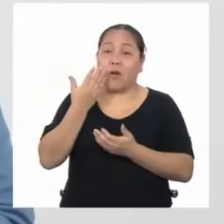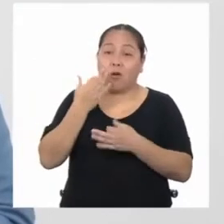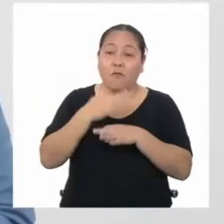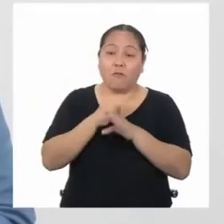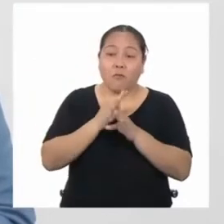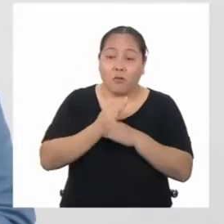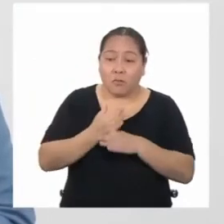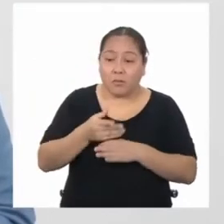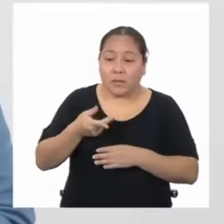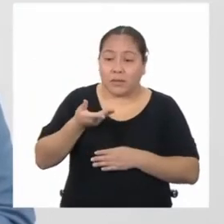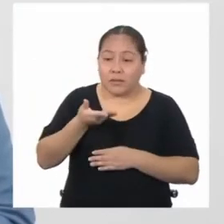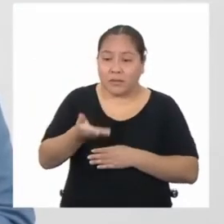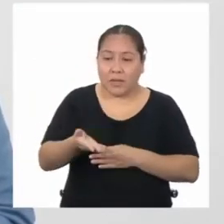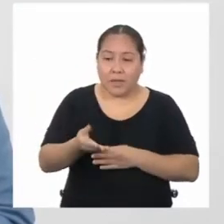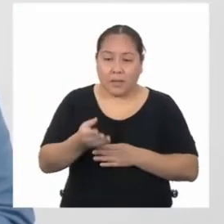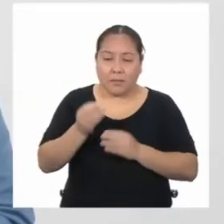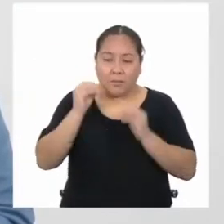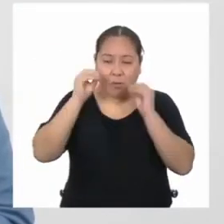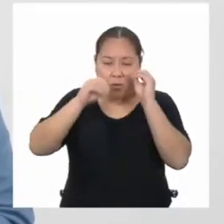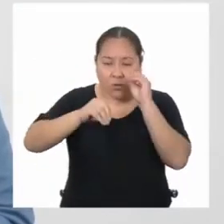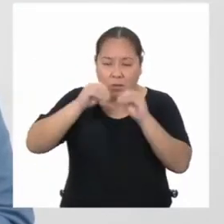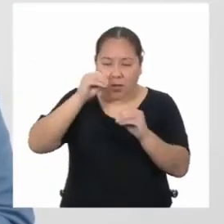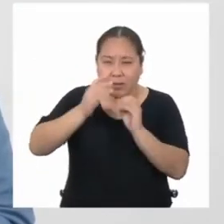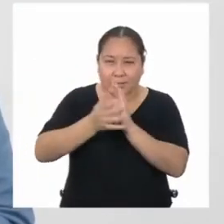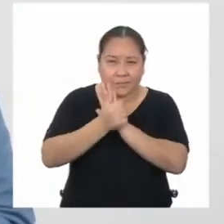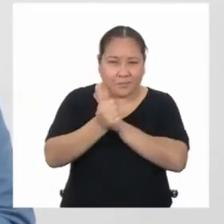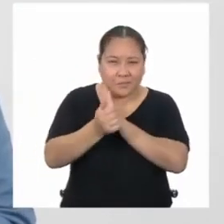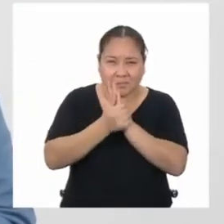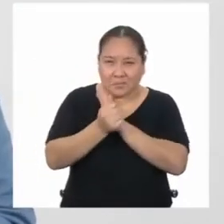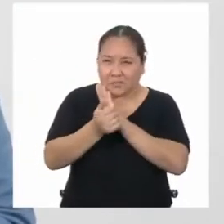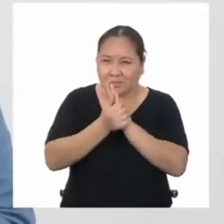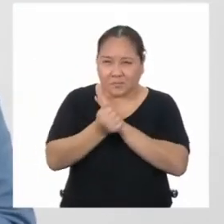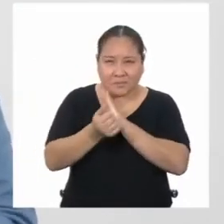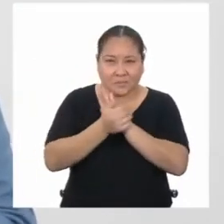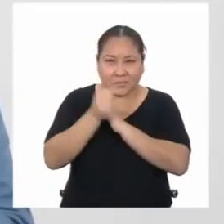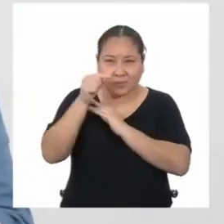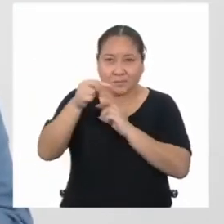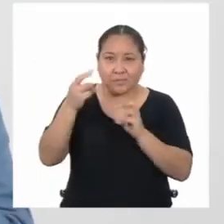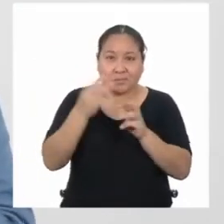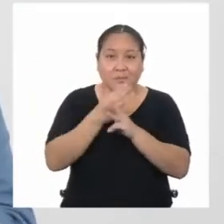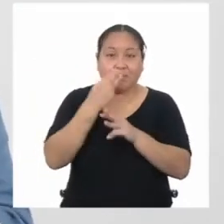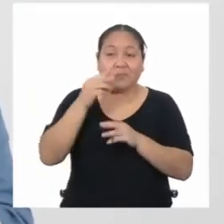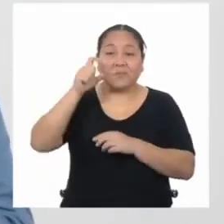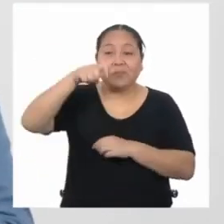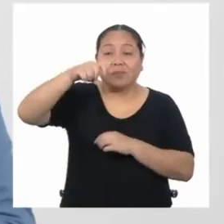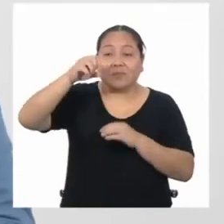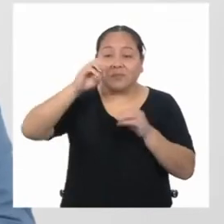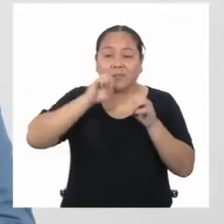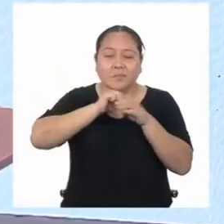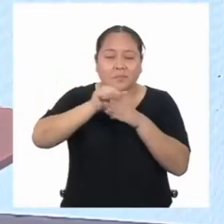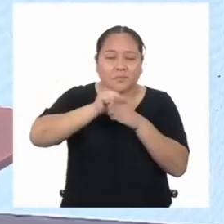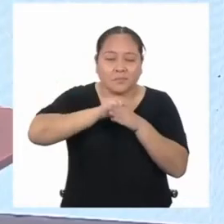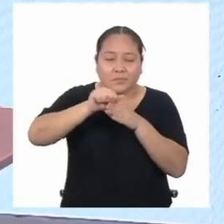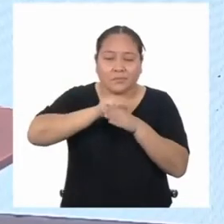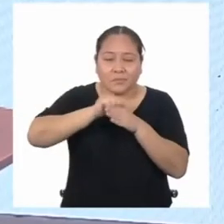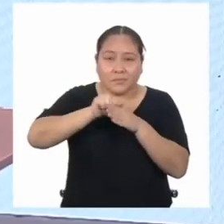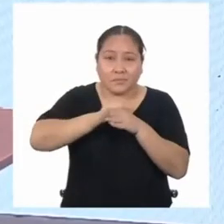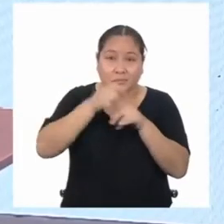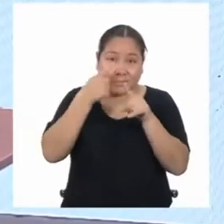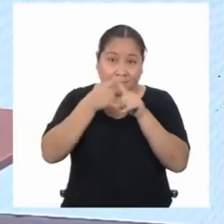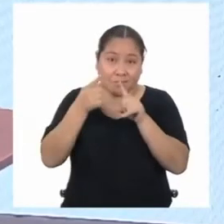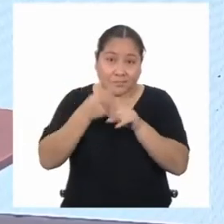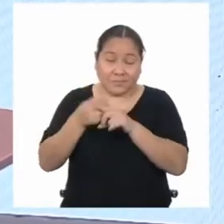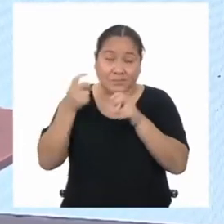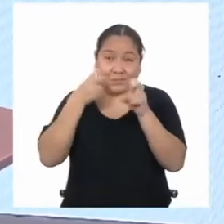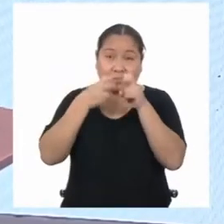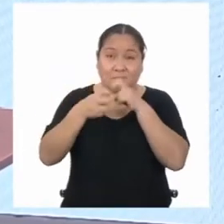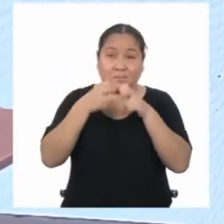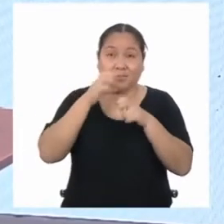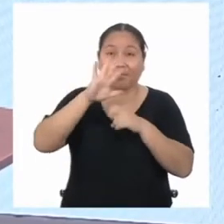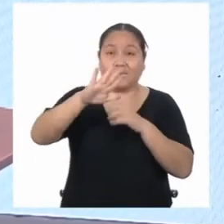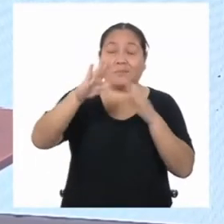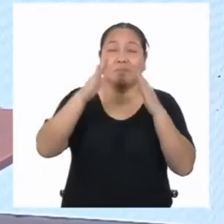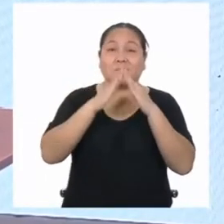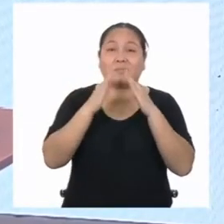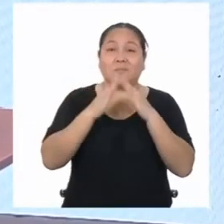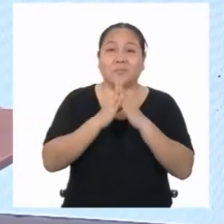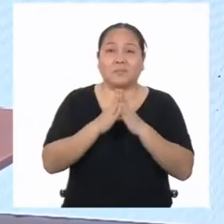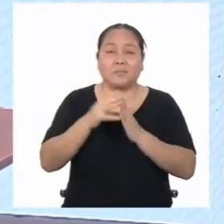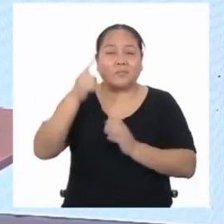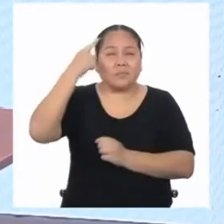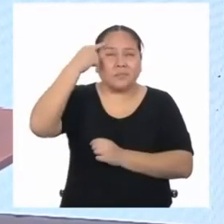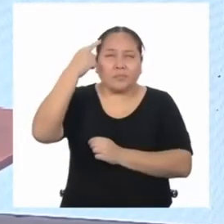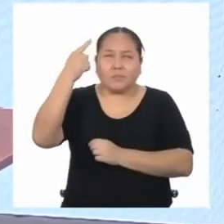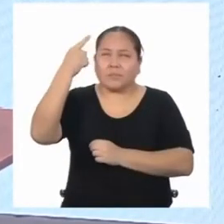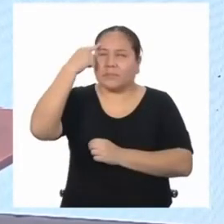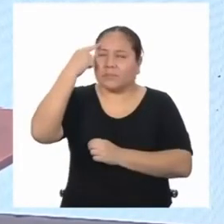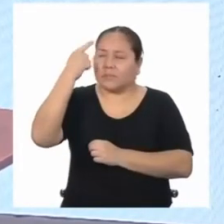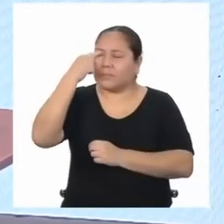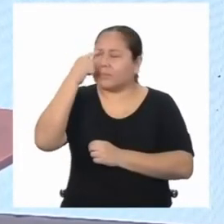desarrollar toda su habilidad para las matemáticas es resolviendo problemas en casa. Si nos ponemos a pensar, todas las situaciones